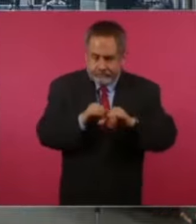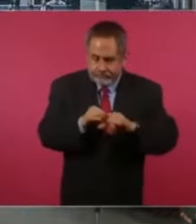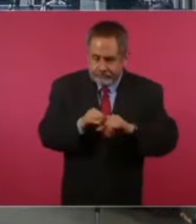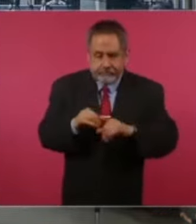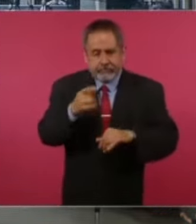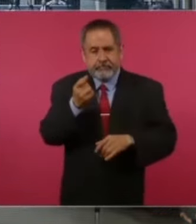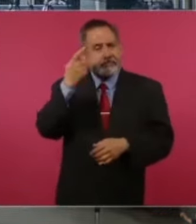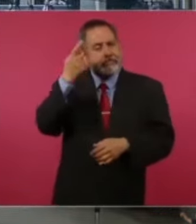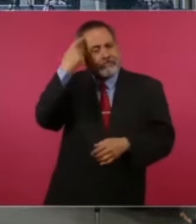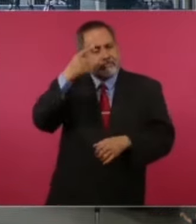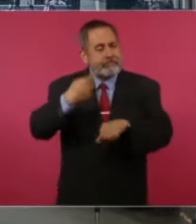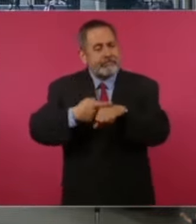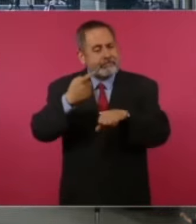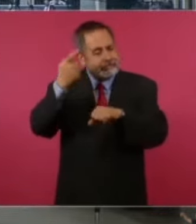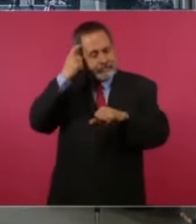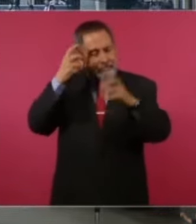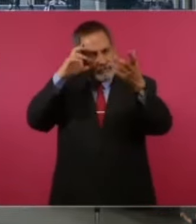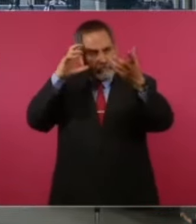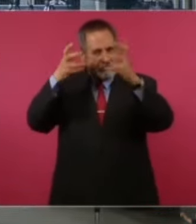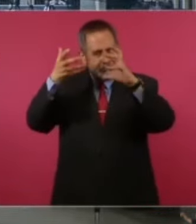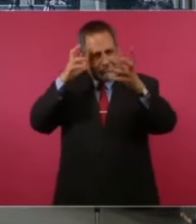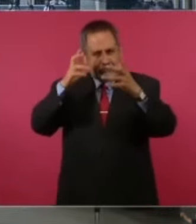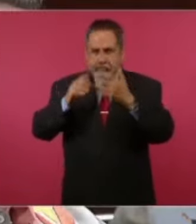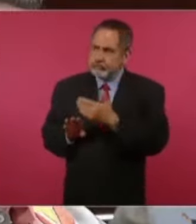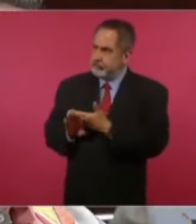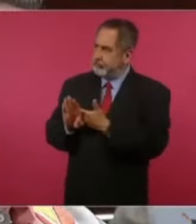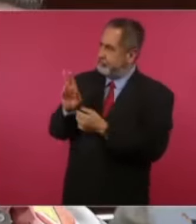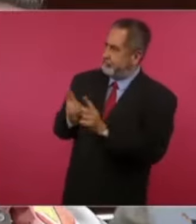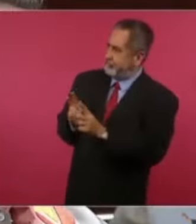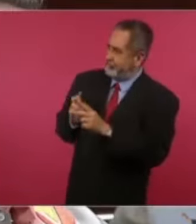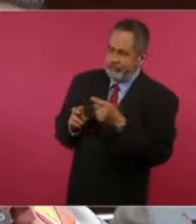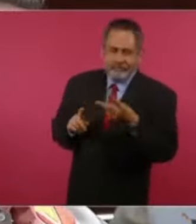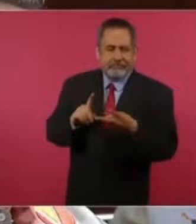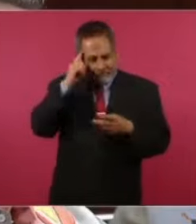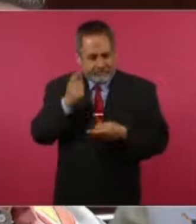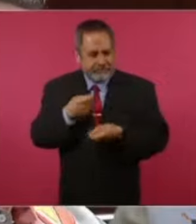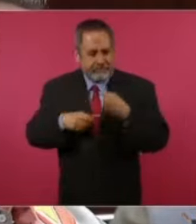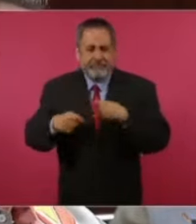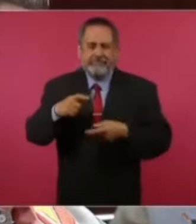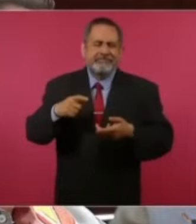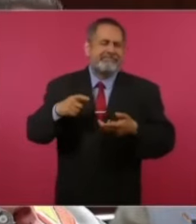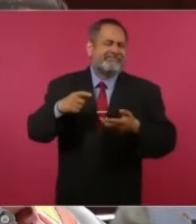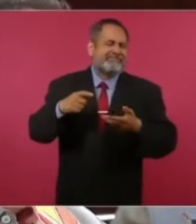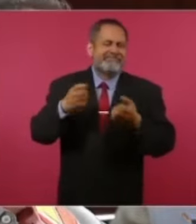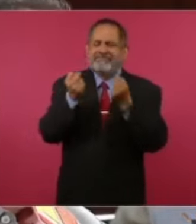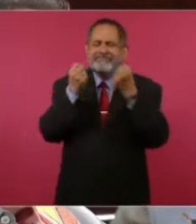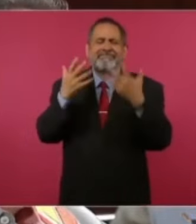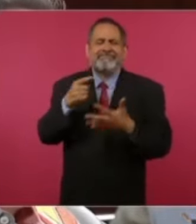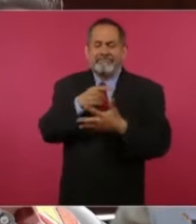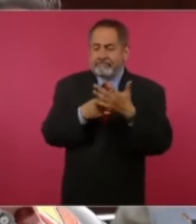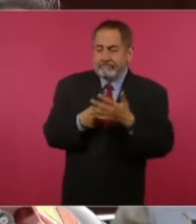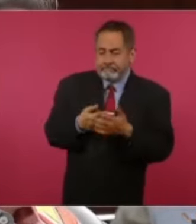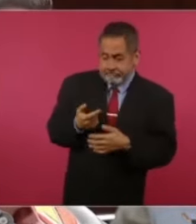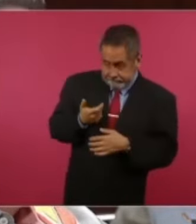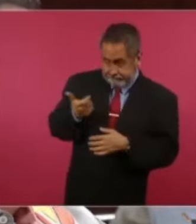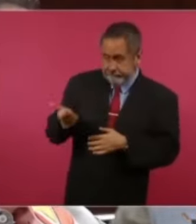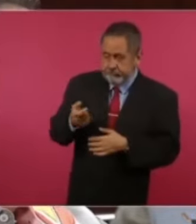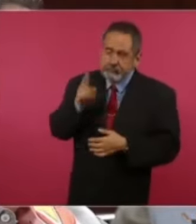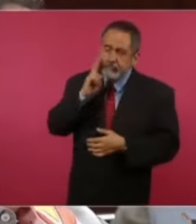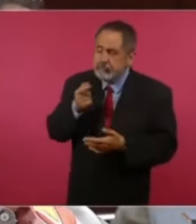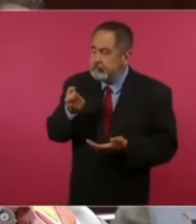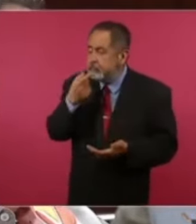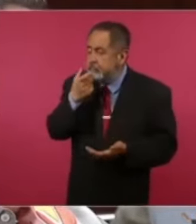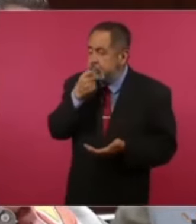y no le iría también por allá. Sin embargo, si ella ya está metiendo todo esto, es como que dijo, yo dejé ese país. Gracias a Dios me voy a erradicar aquí, porque a día de hoy puedo